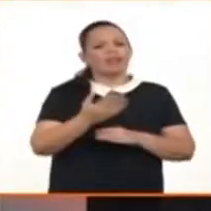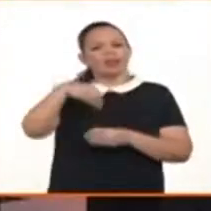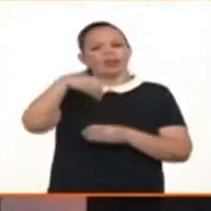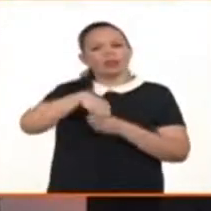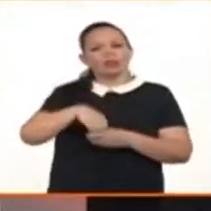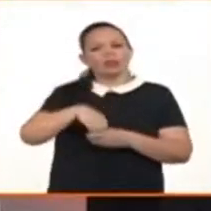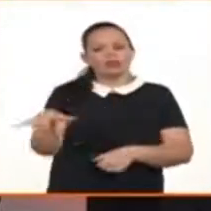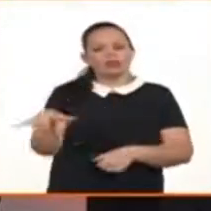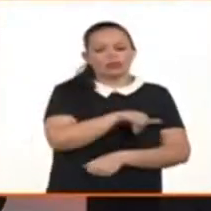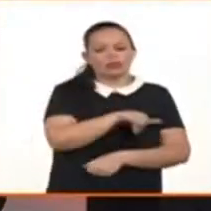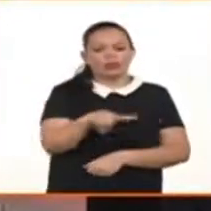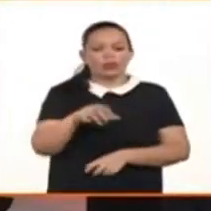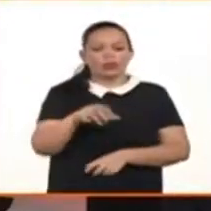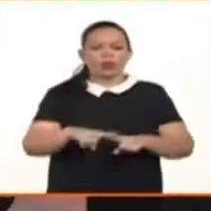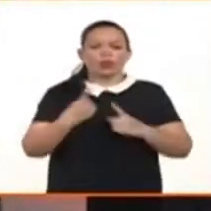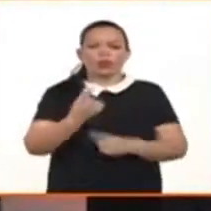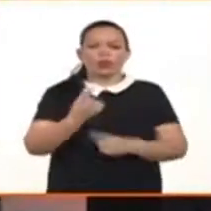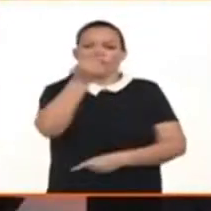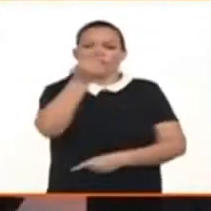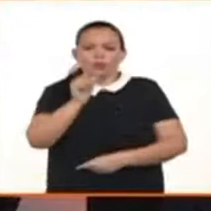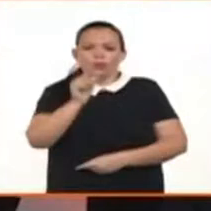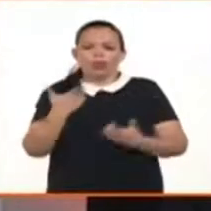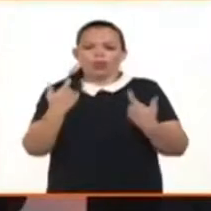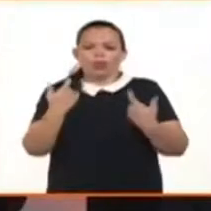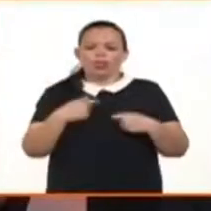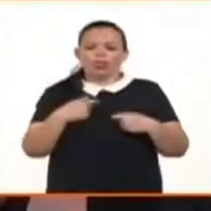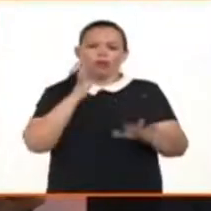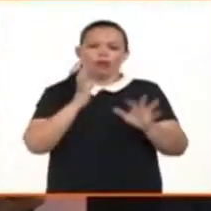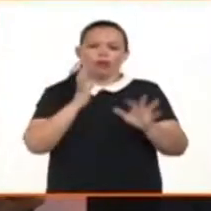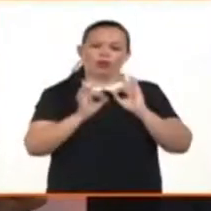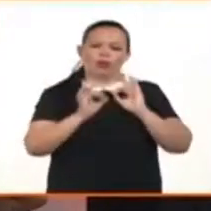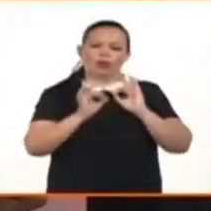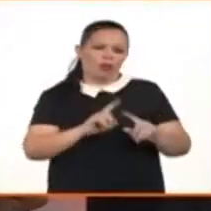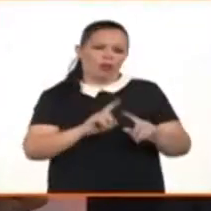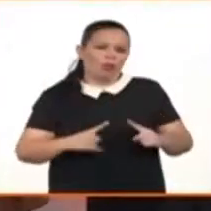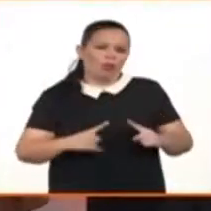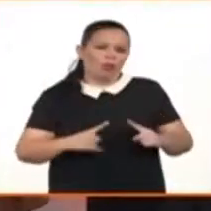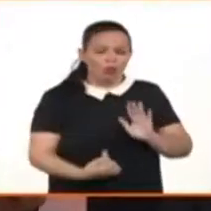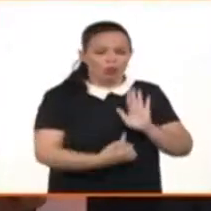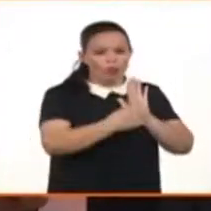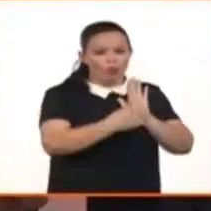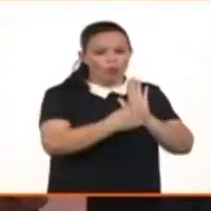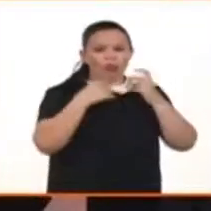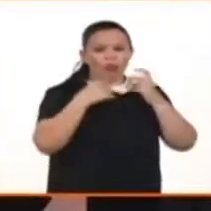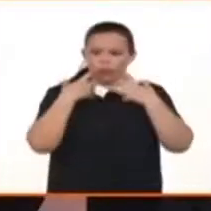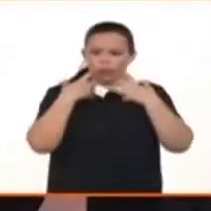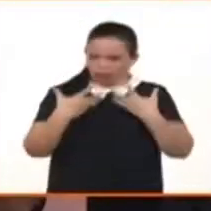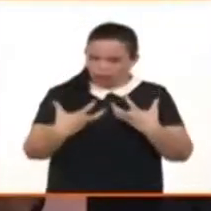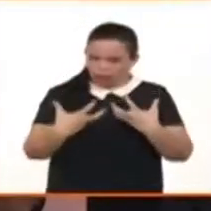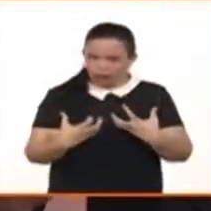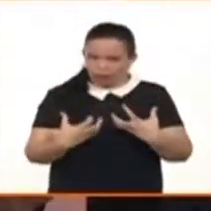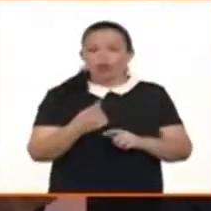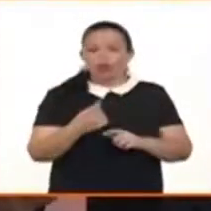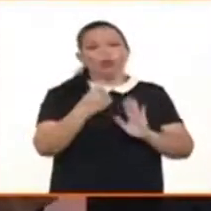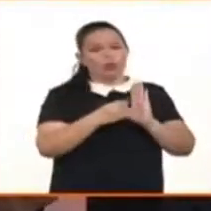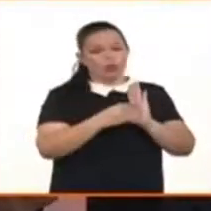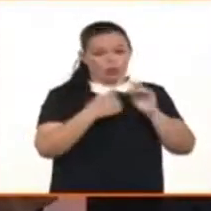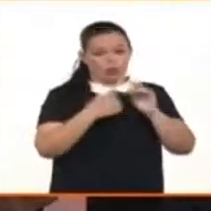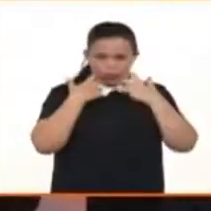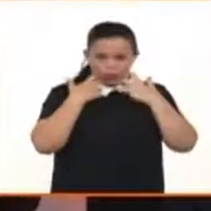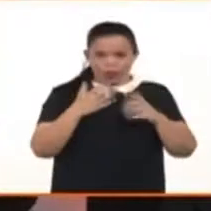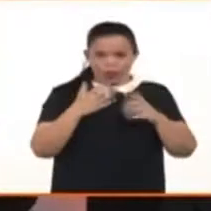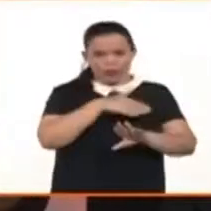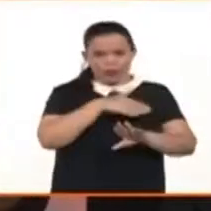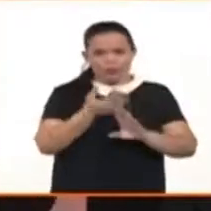figuras que protejan. Incluso frente, porque es un elemento muy importante, del que tampoco voy a hablar porque aquí tenemos a nuestra doctora Clotilde